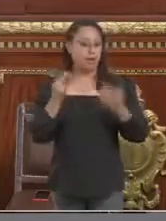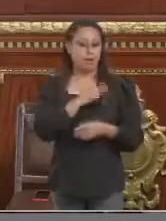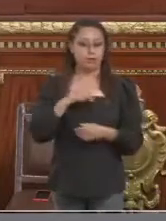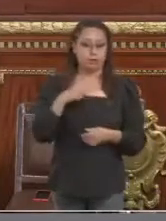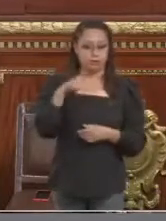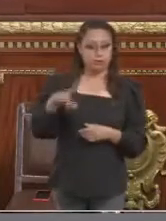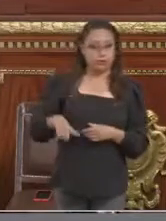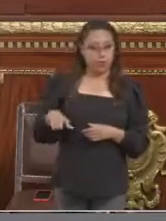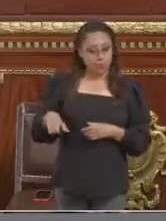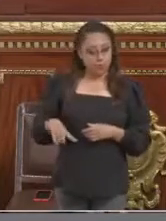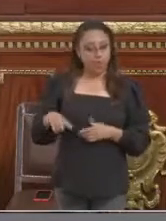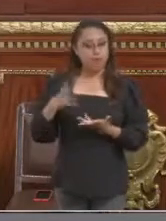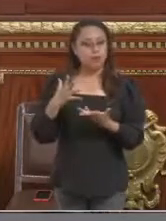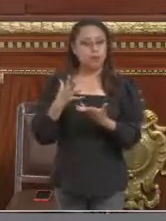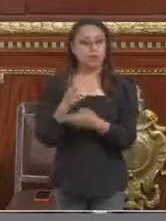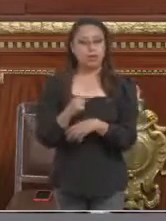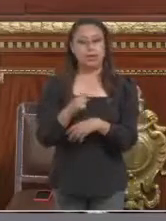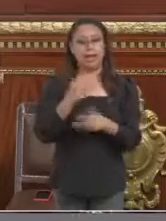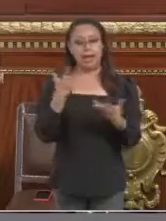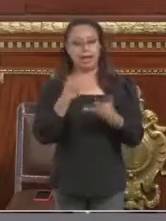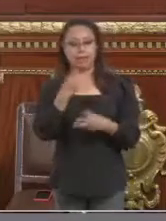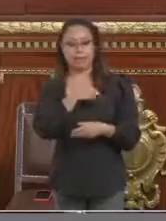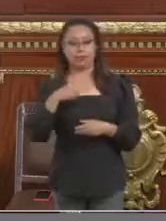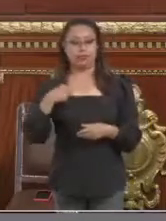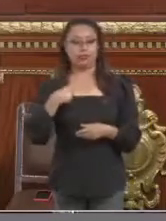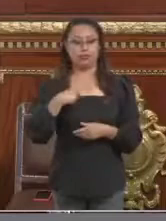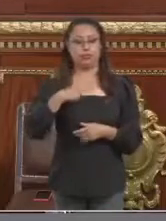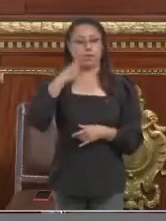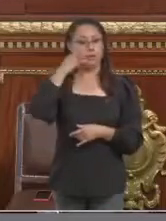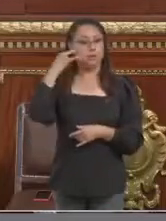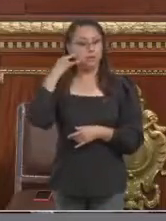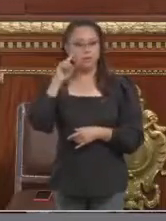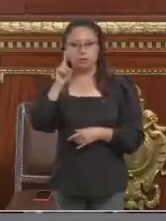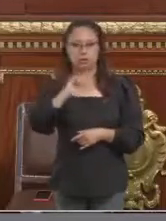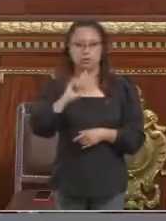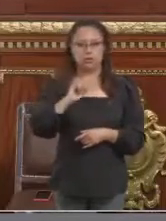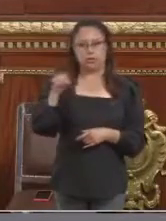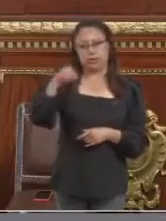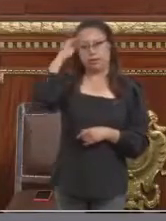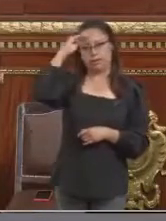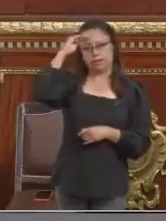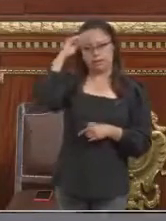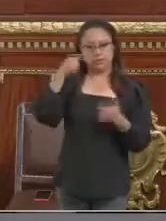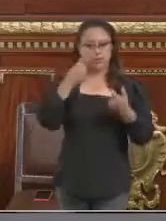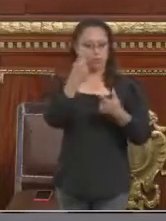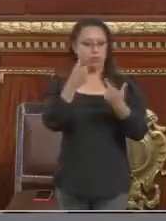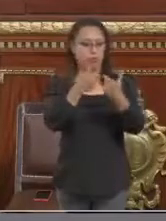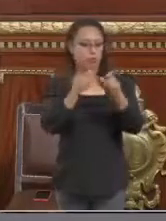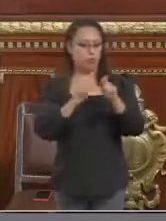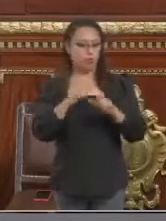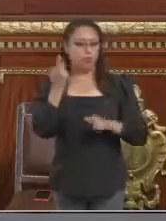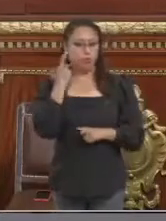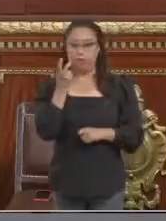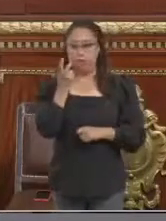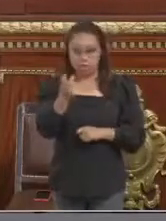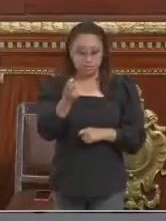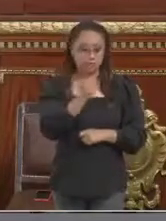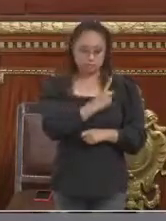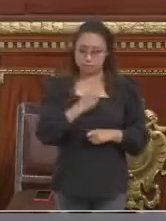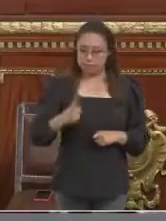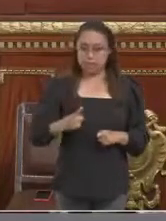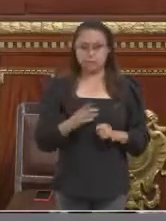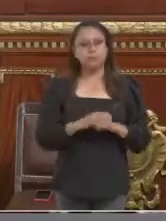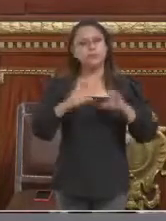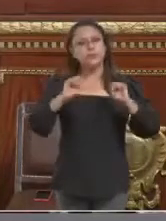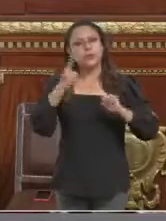invisibilicen y que piensen que un tipo de familia es al que hay que aspirar y que un tipo de familia